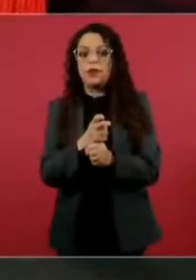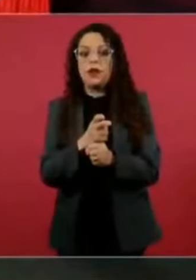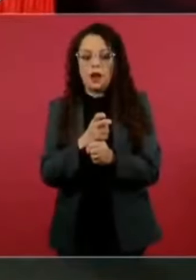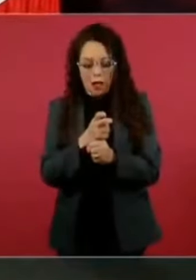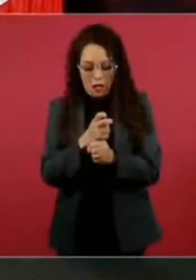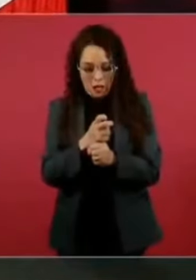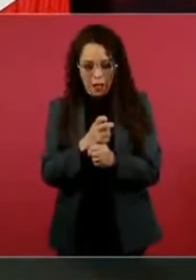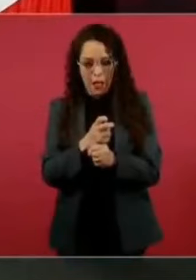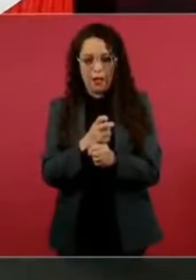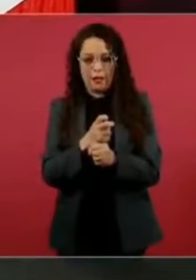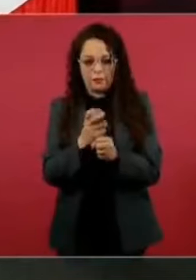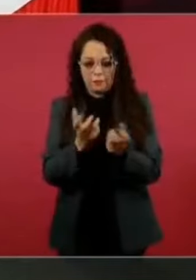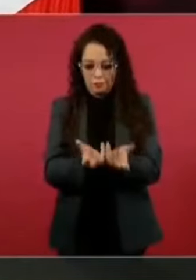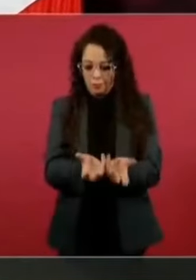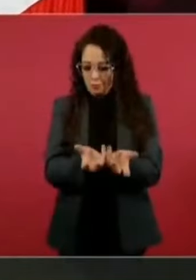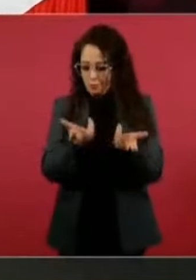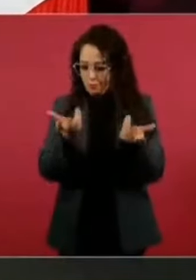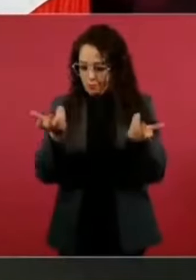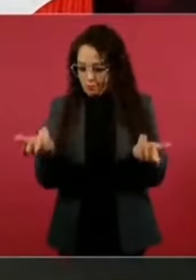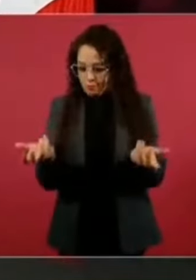dos polos.